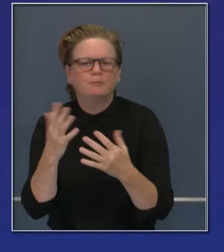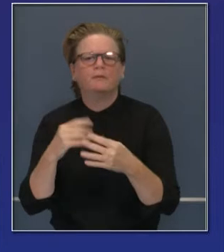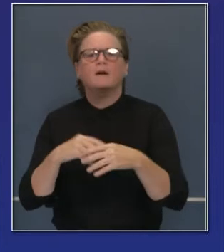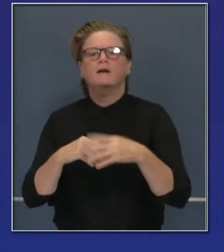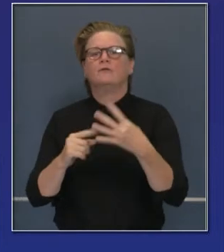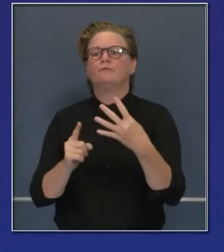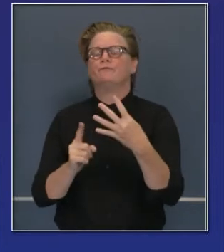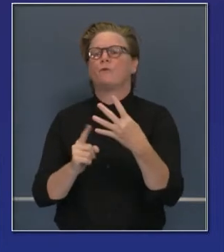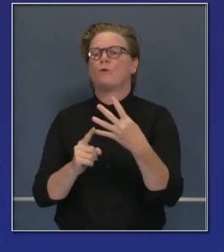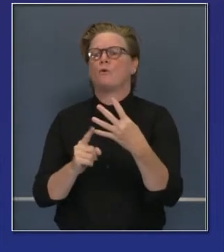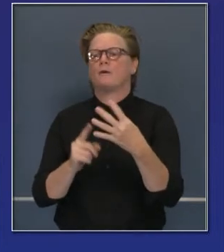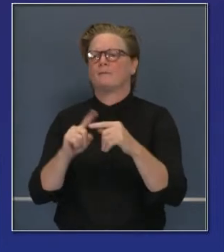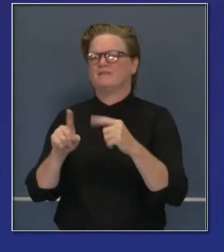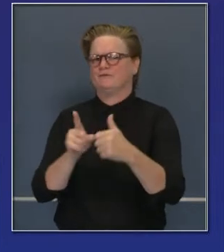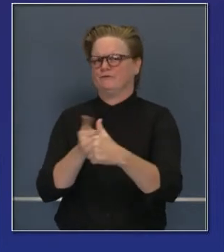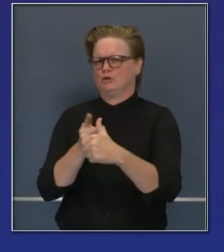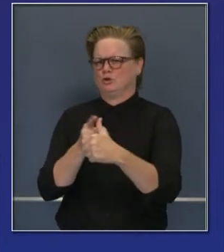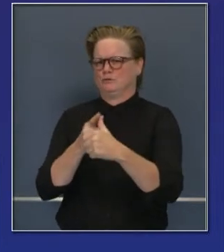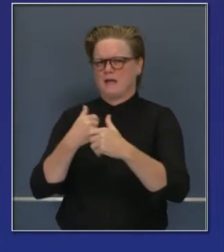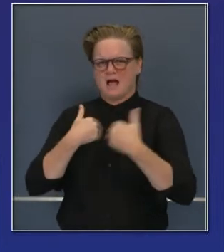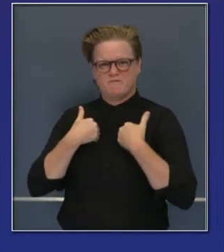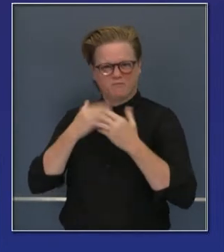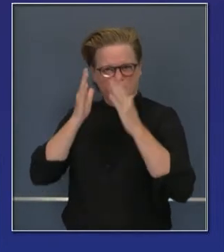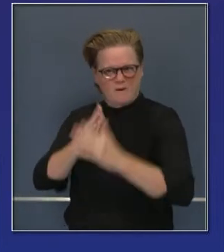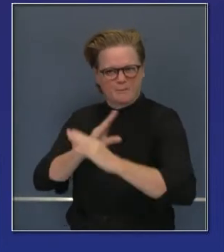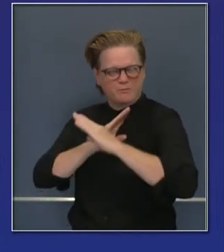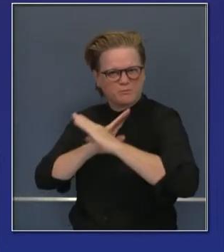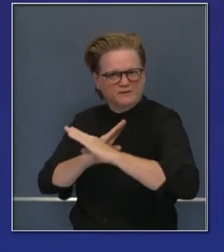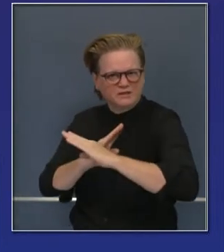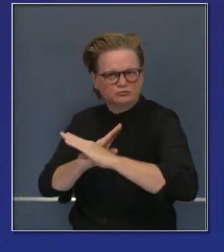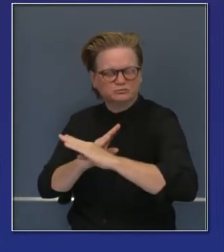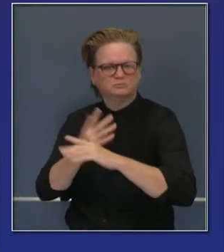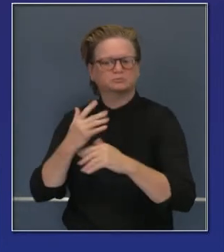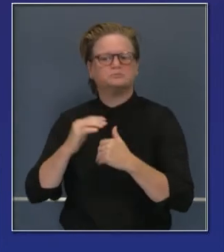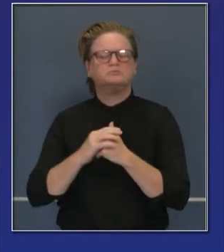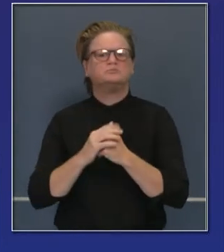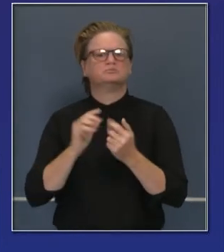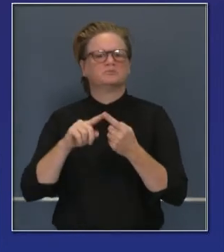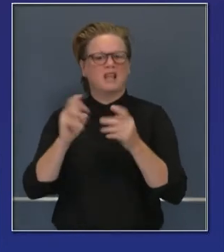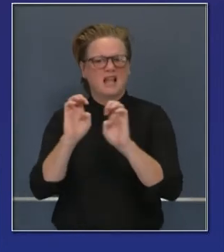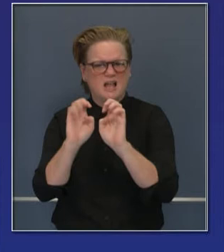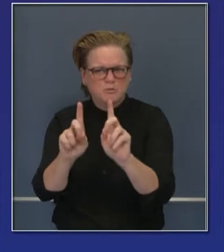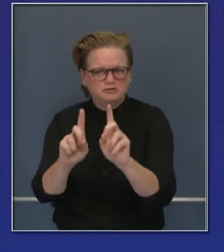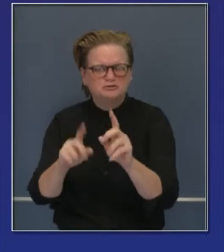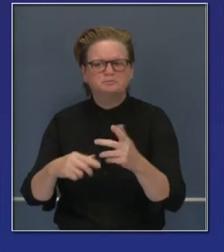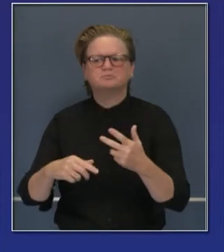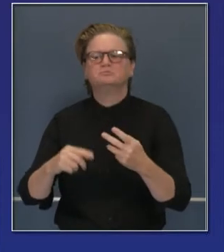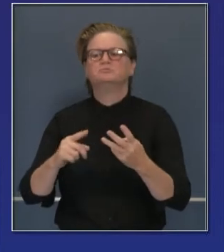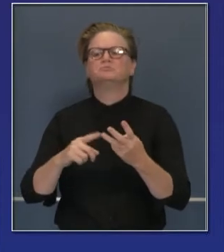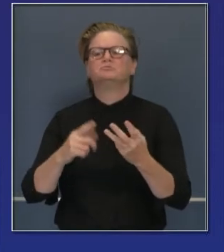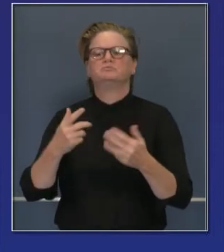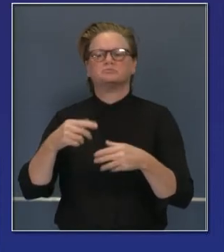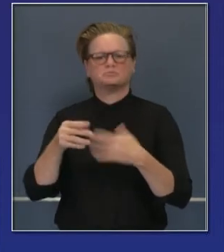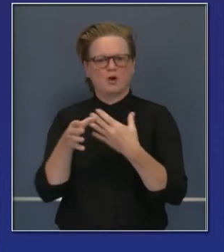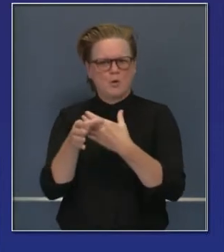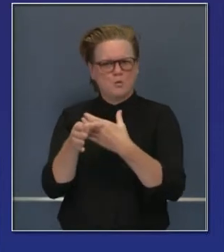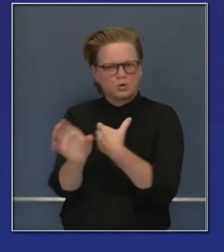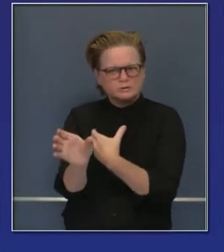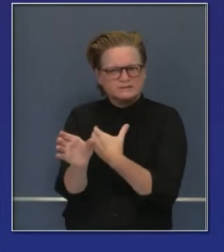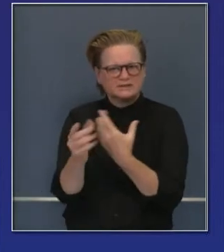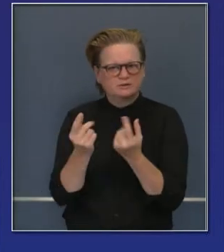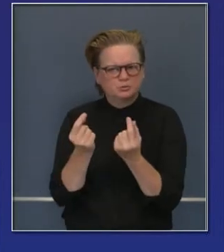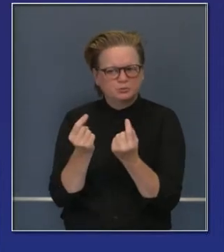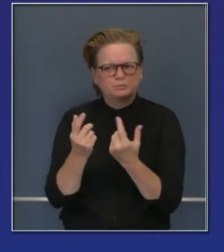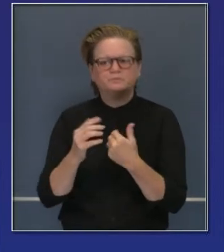la pandemia habíamos siempre hablado de prevención, pruebas y aislamiento. Son los tres ramas del ataque.